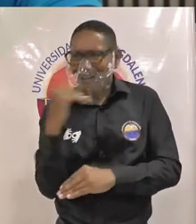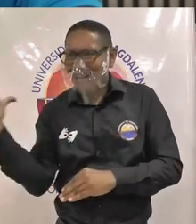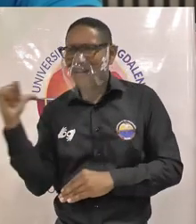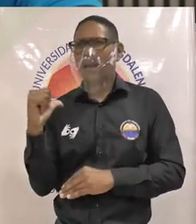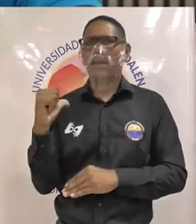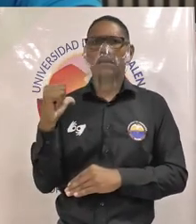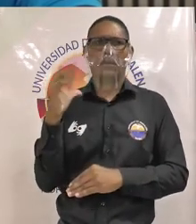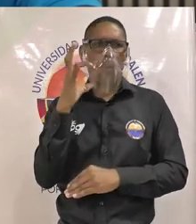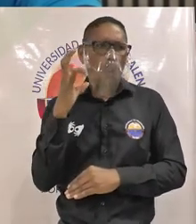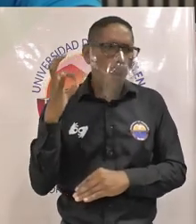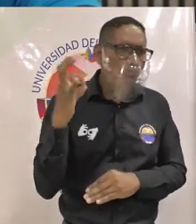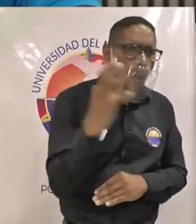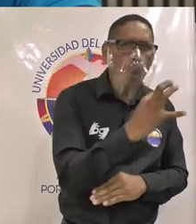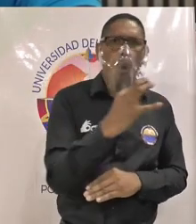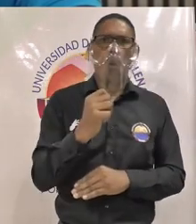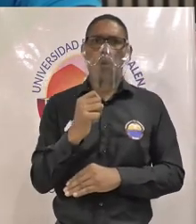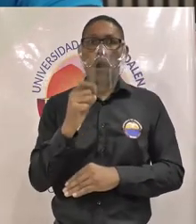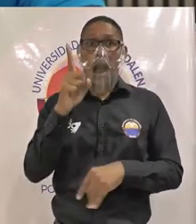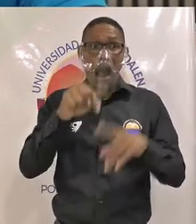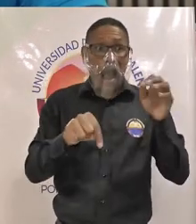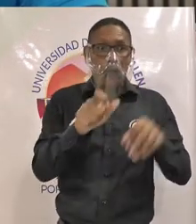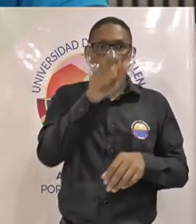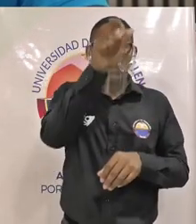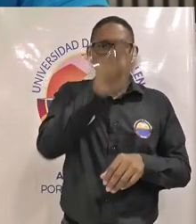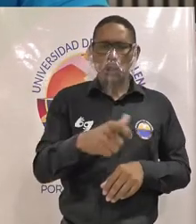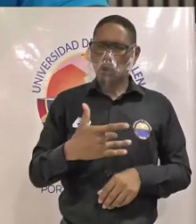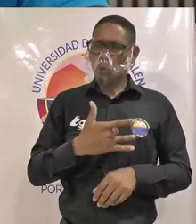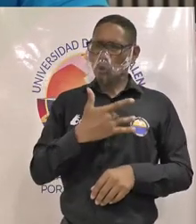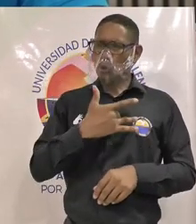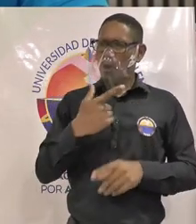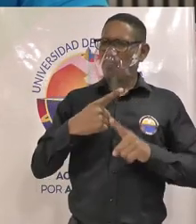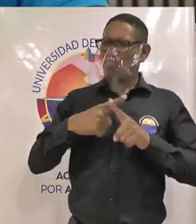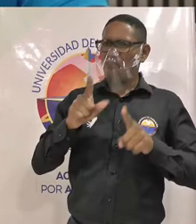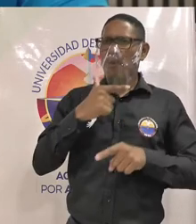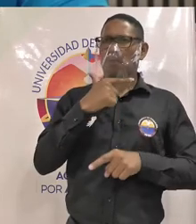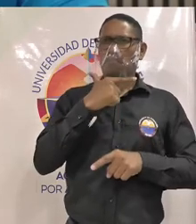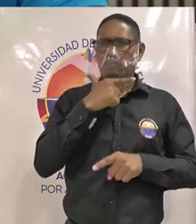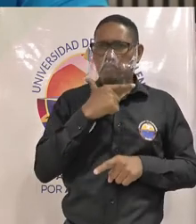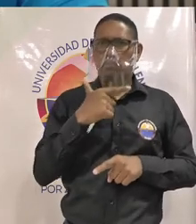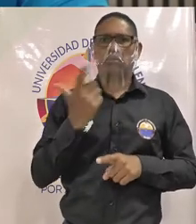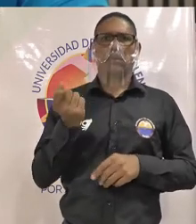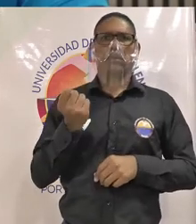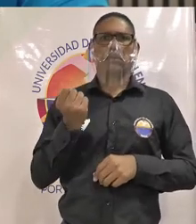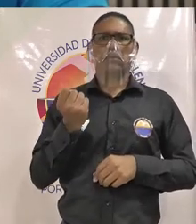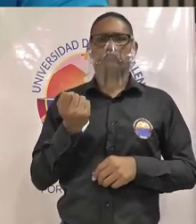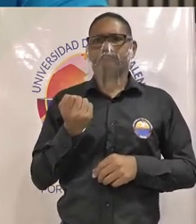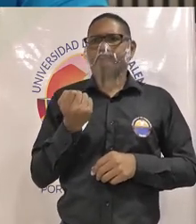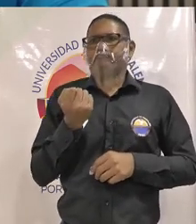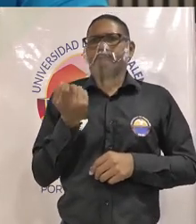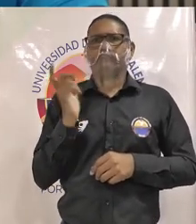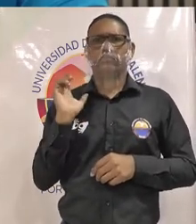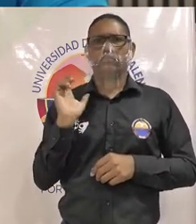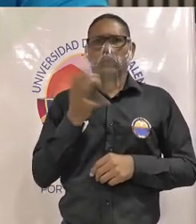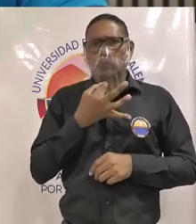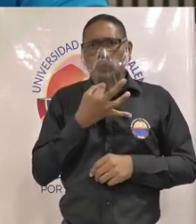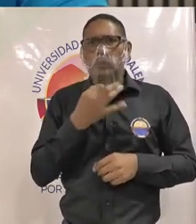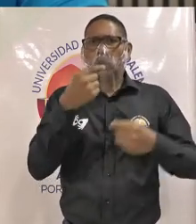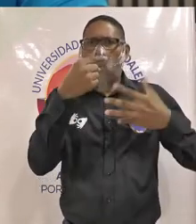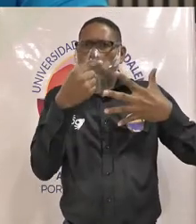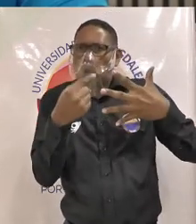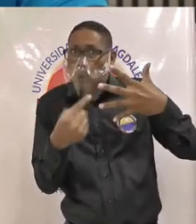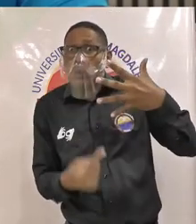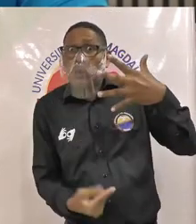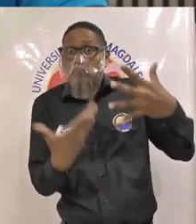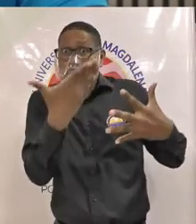los hombres y personas con otras identidades de géneros y orientación sexual así también debemos